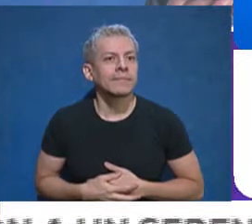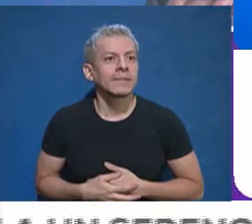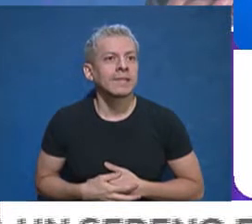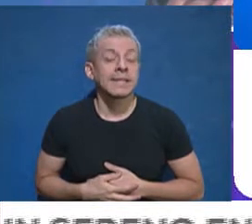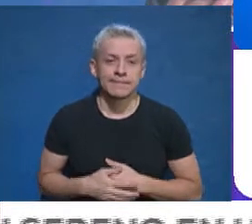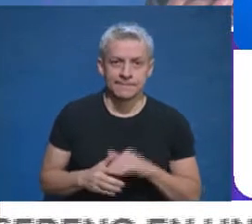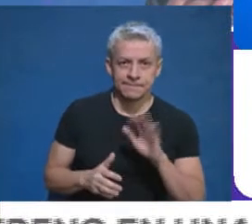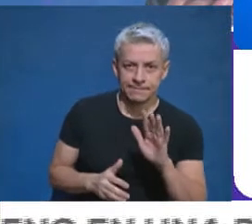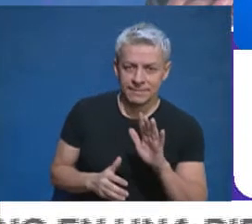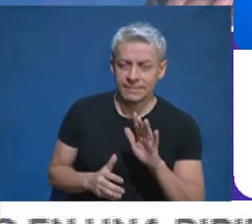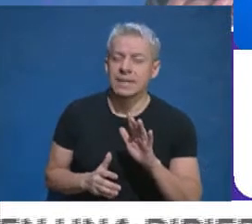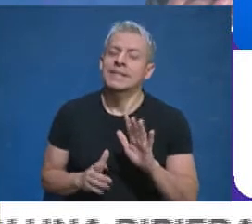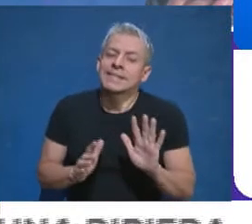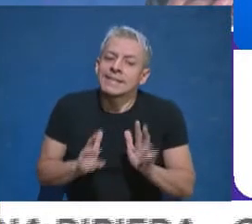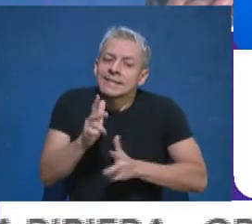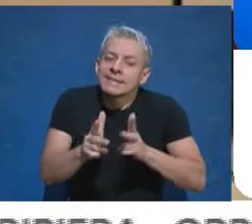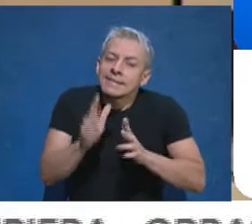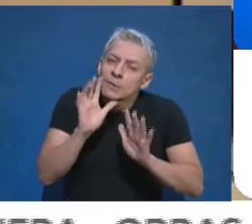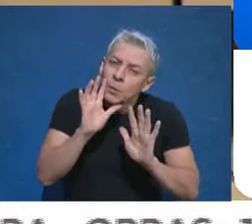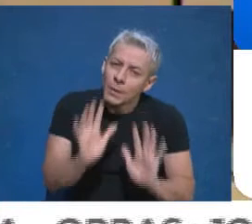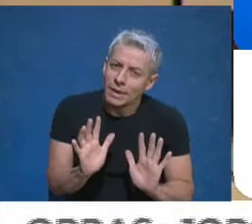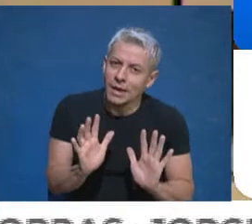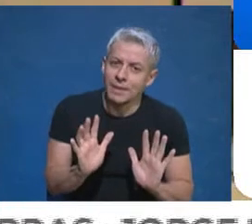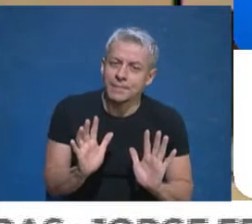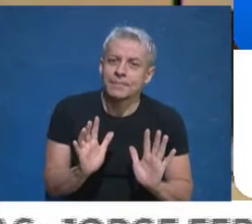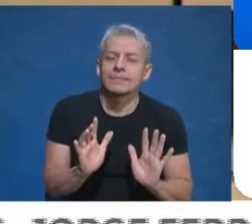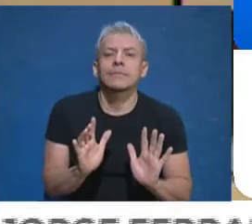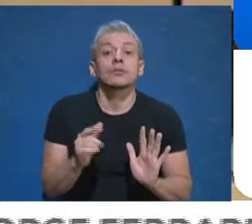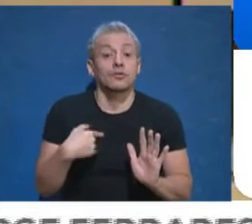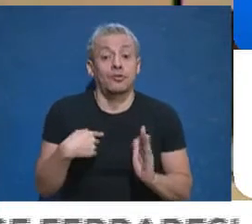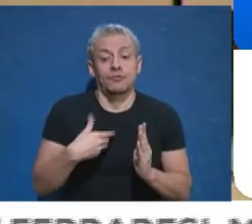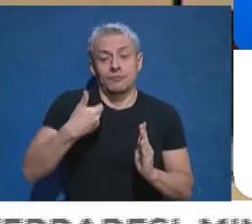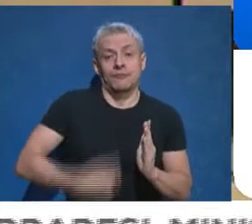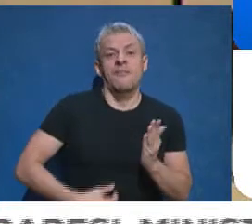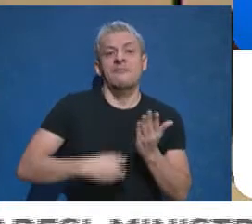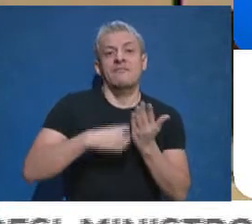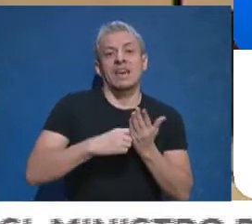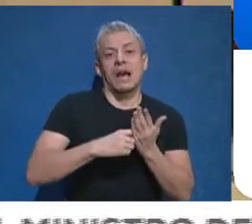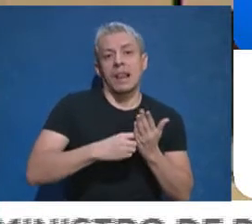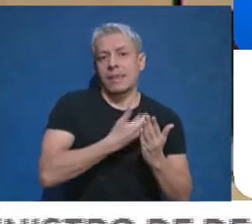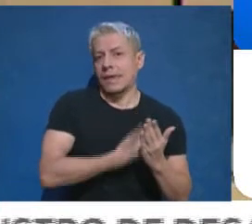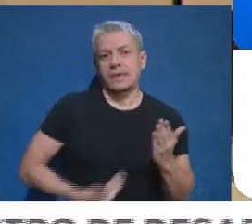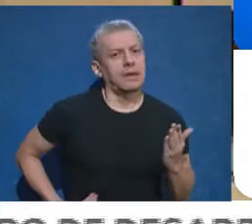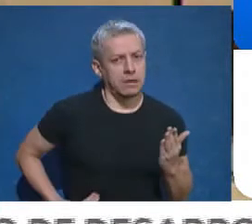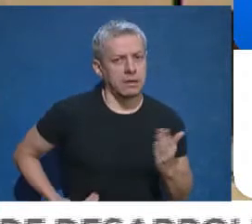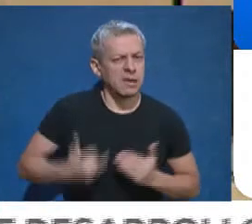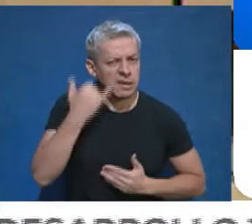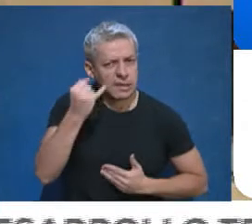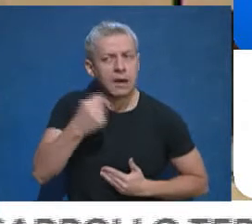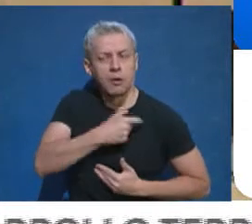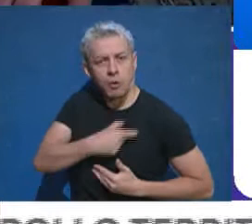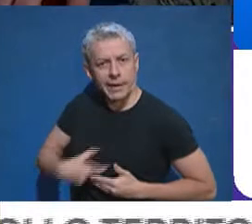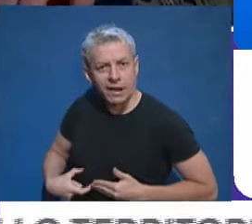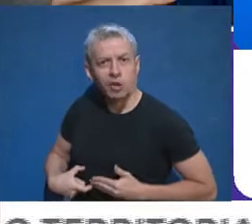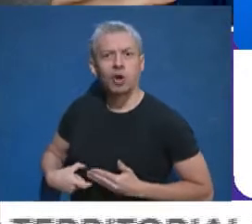Mire, quiero ser muy cuidadoso de mi función. Yo como fiscal de Estado he conversado con el gobernador, con el